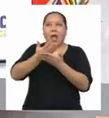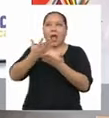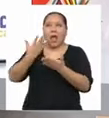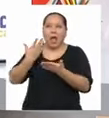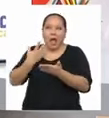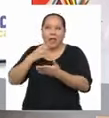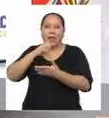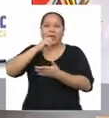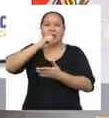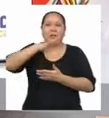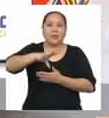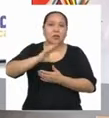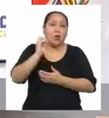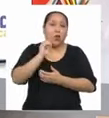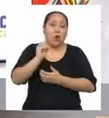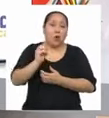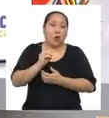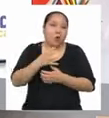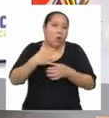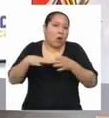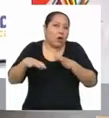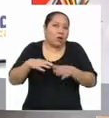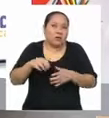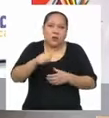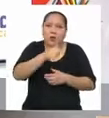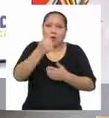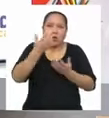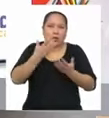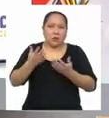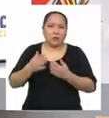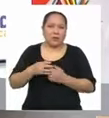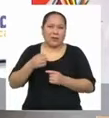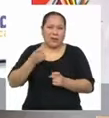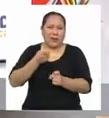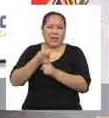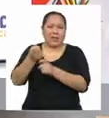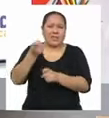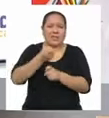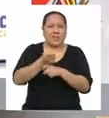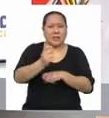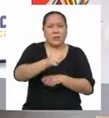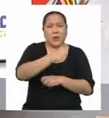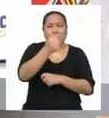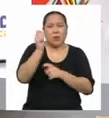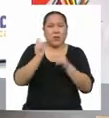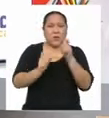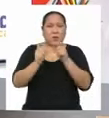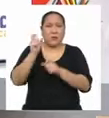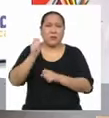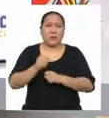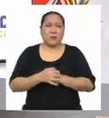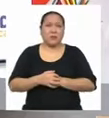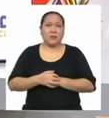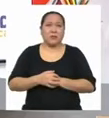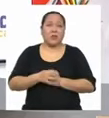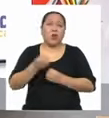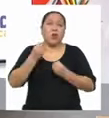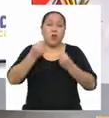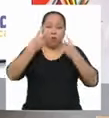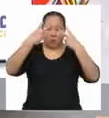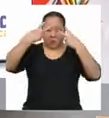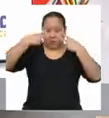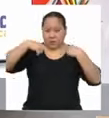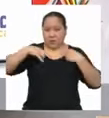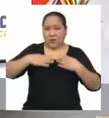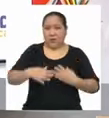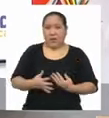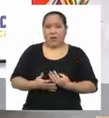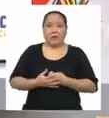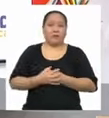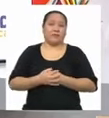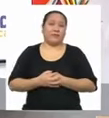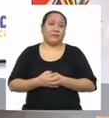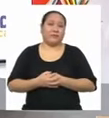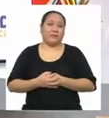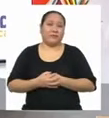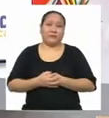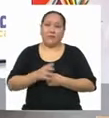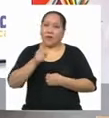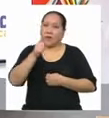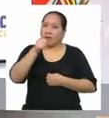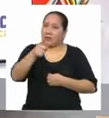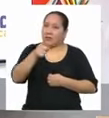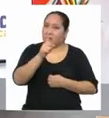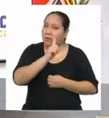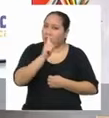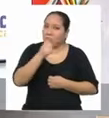decir O hacer algo Que pueda agredir Al otro En referencia A su aspecto físico Porque a ti